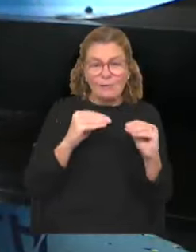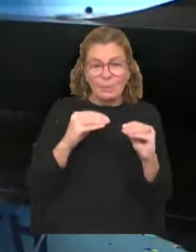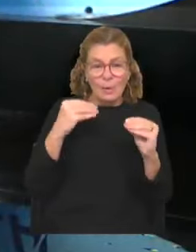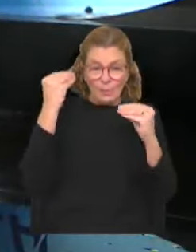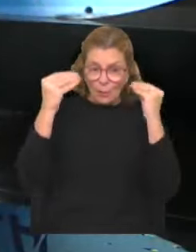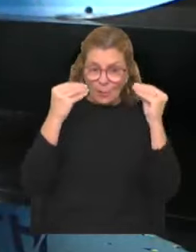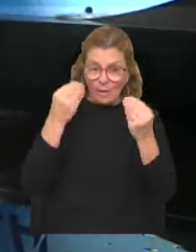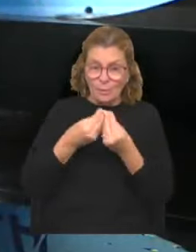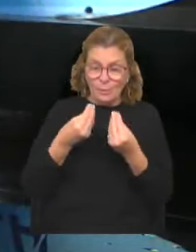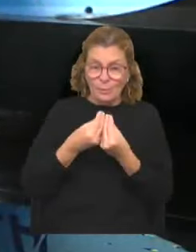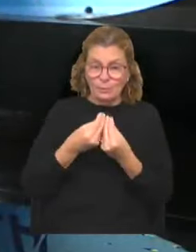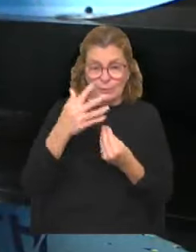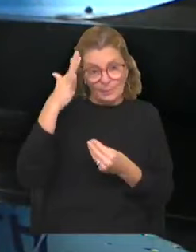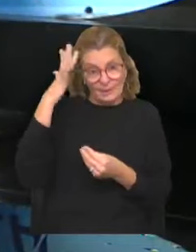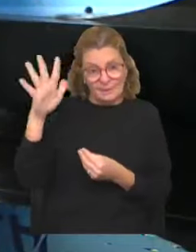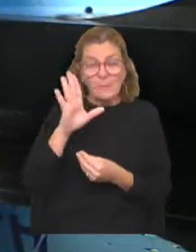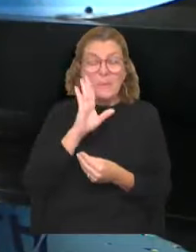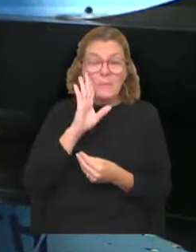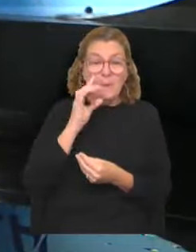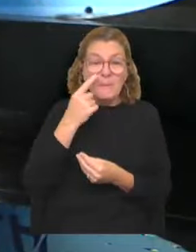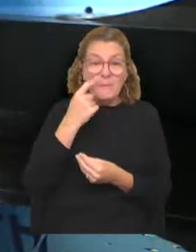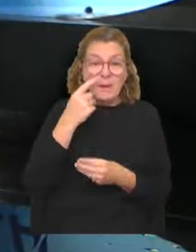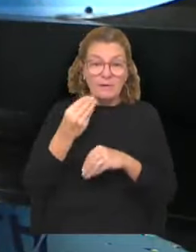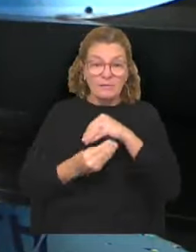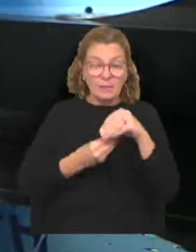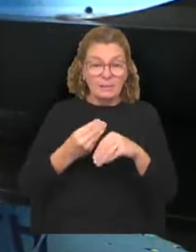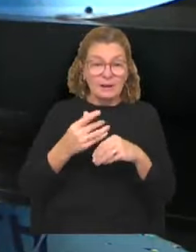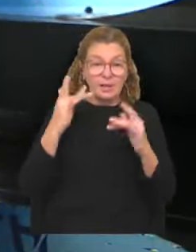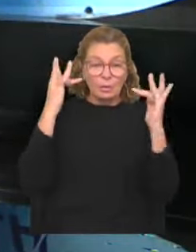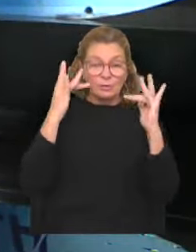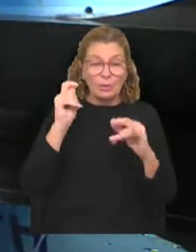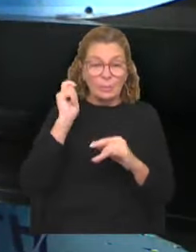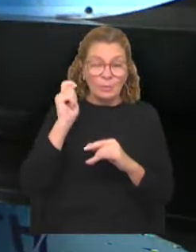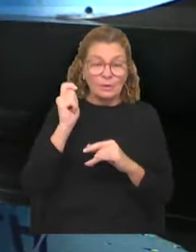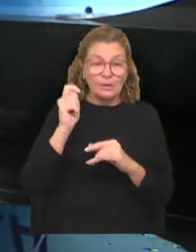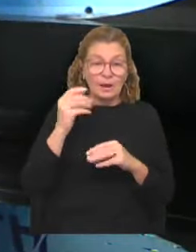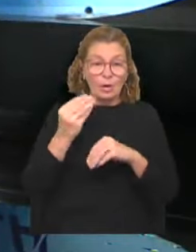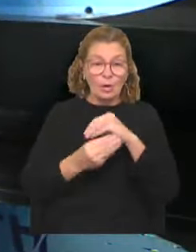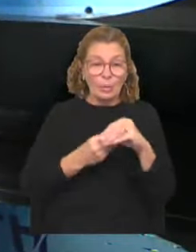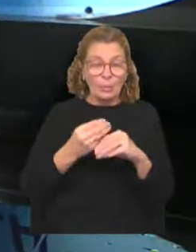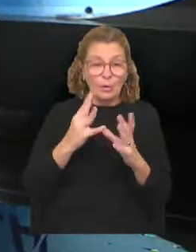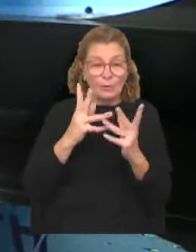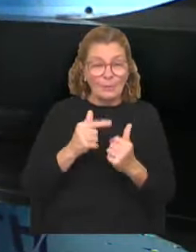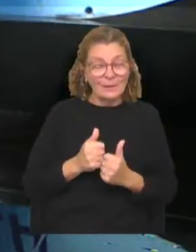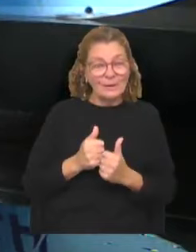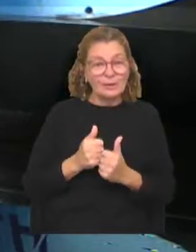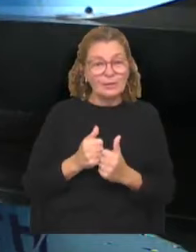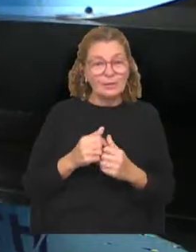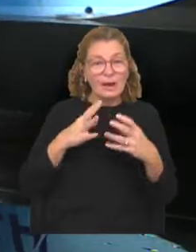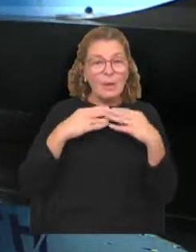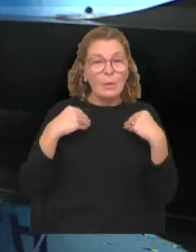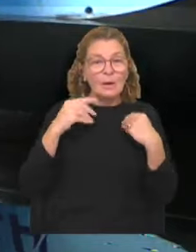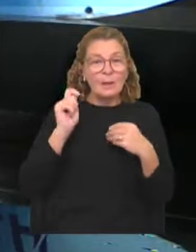preocupando seriamente, imagínense, a madres, padres, familias de la educación pública, que en las últimas horas del colectivo, familias organizadas de la escuela